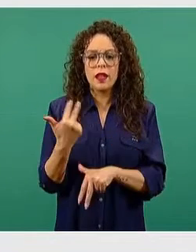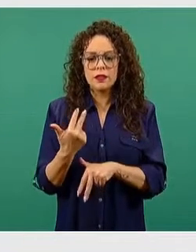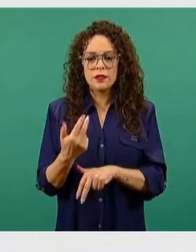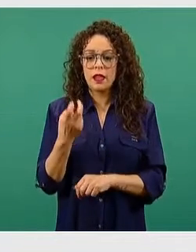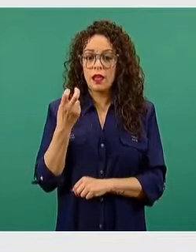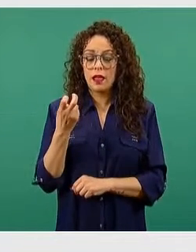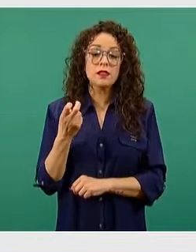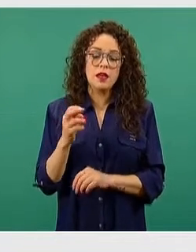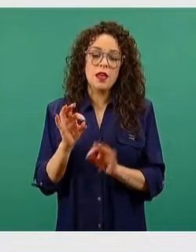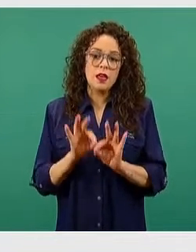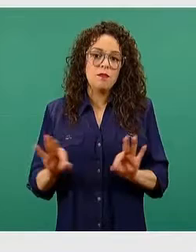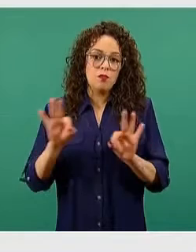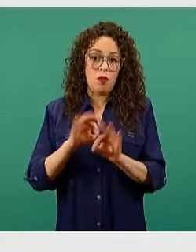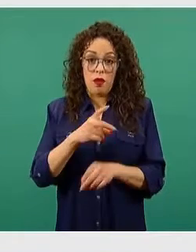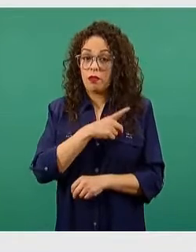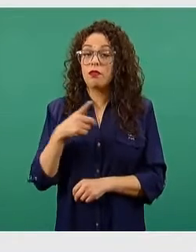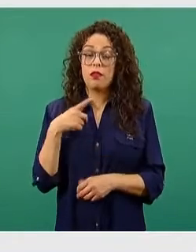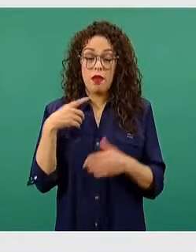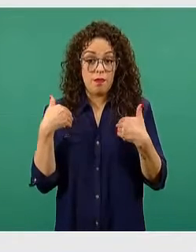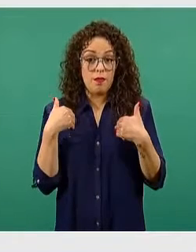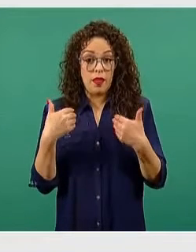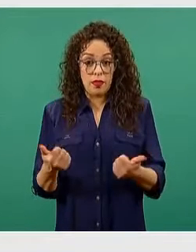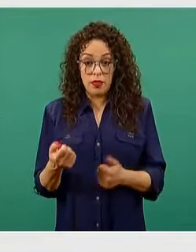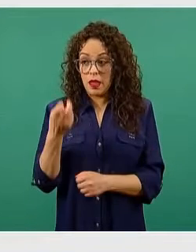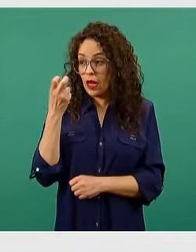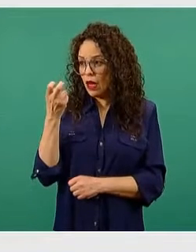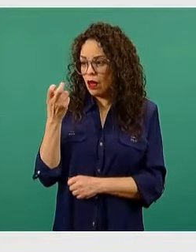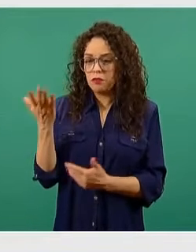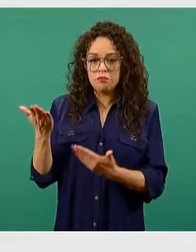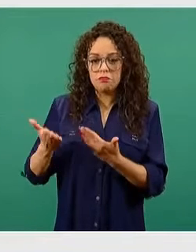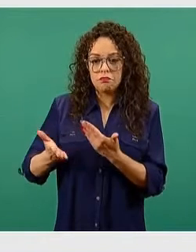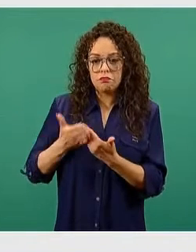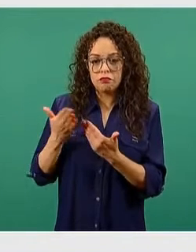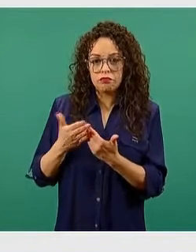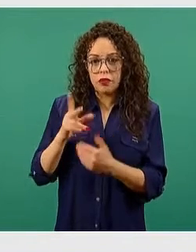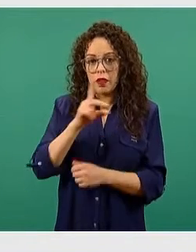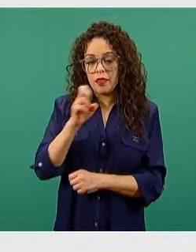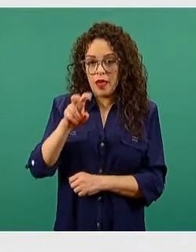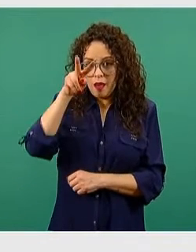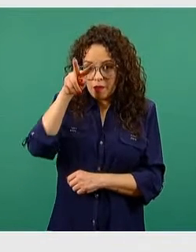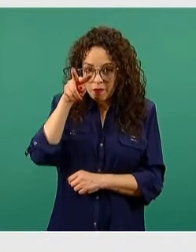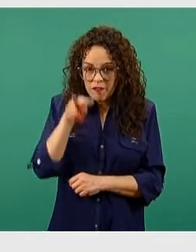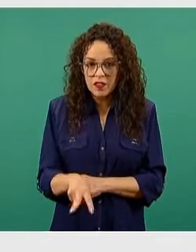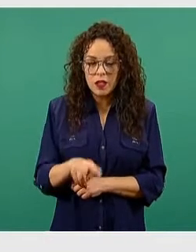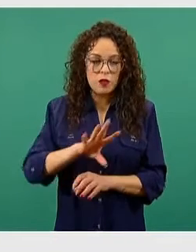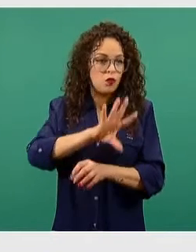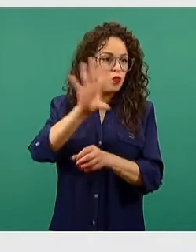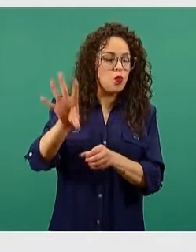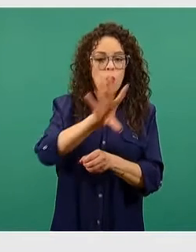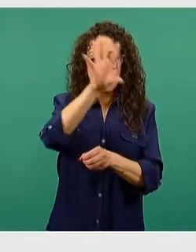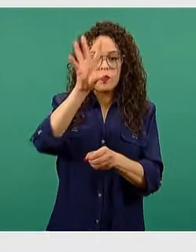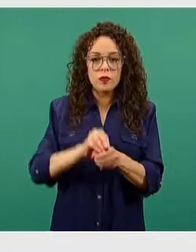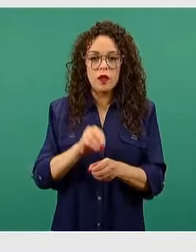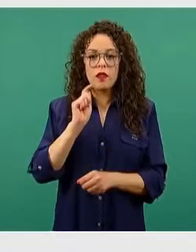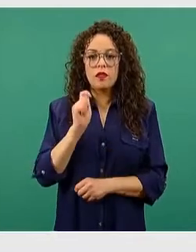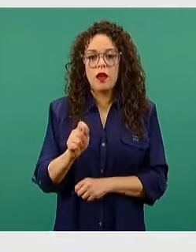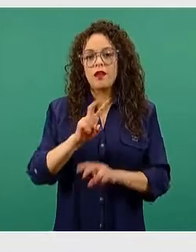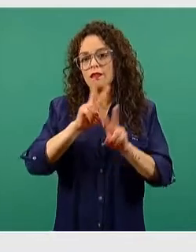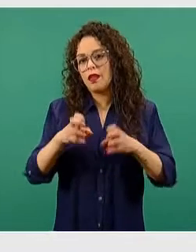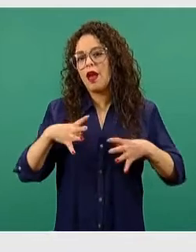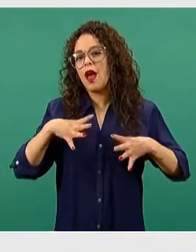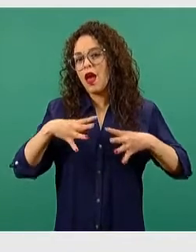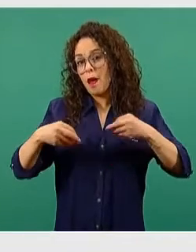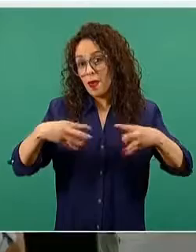importante también entender que es una fracción muy pequeña de lo que realmente ha sido toda la epidemia.